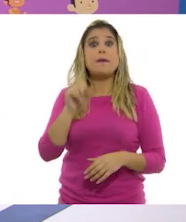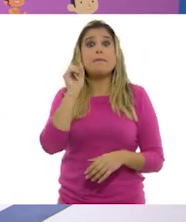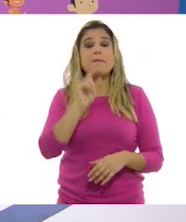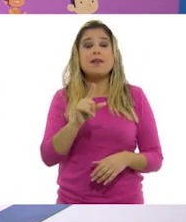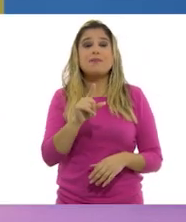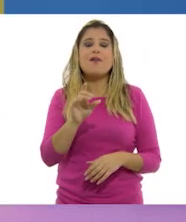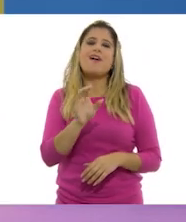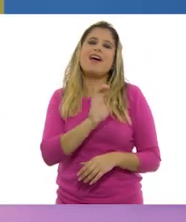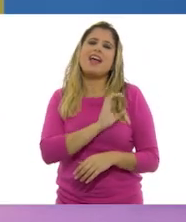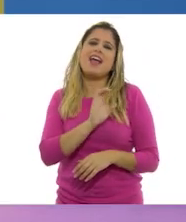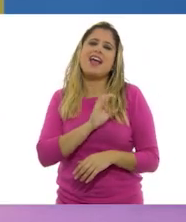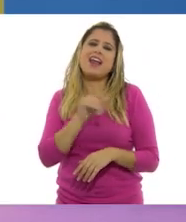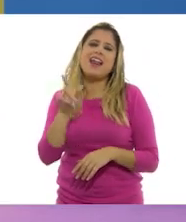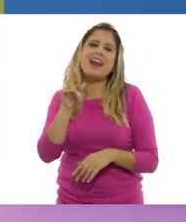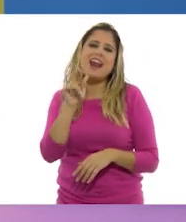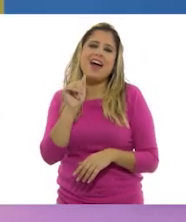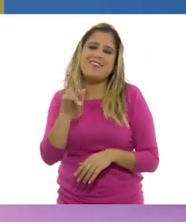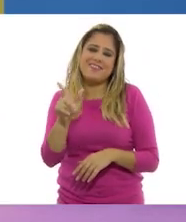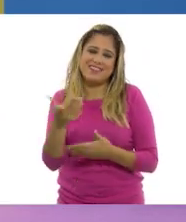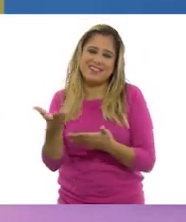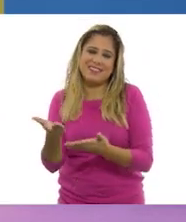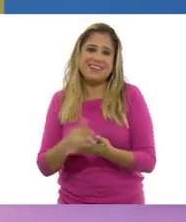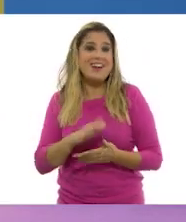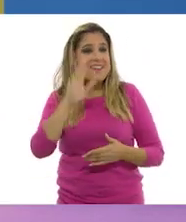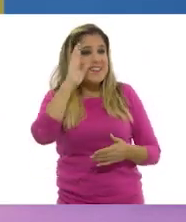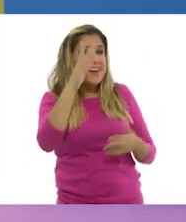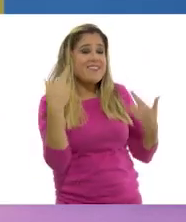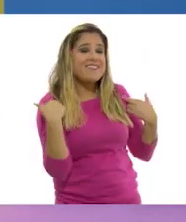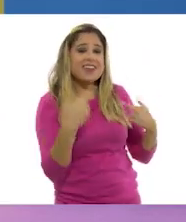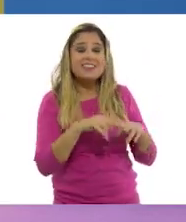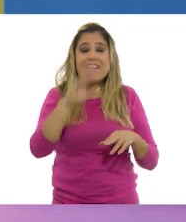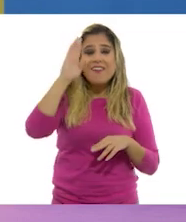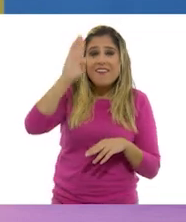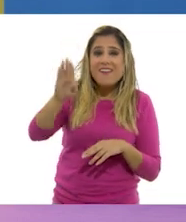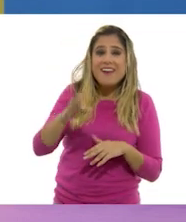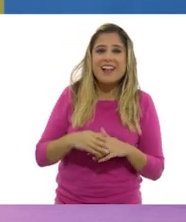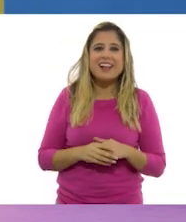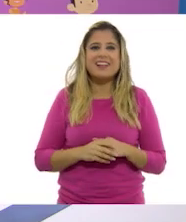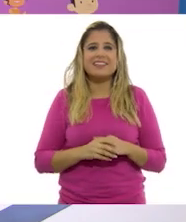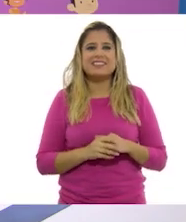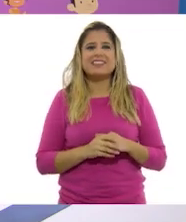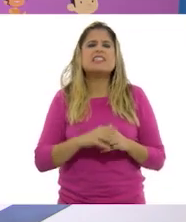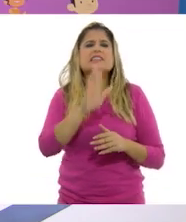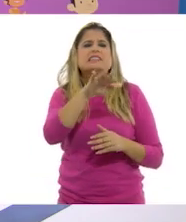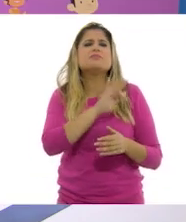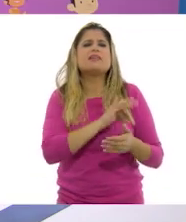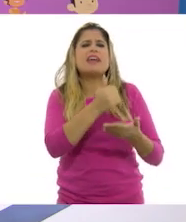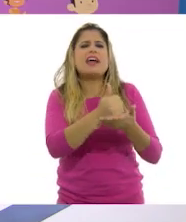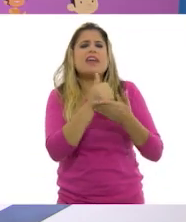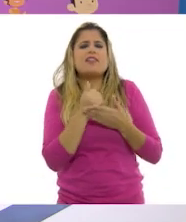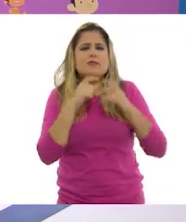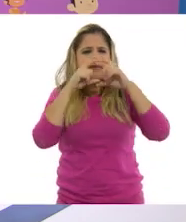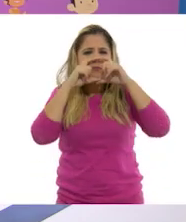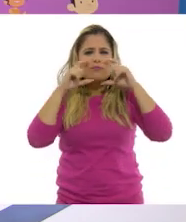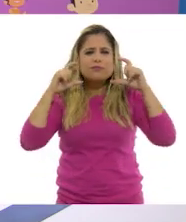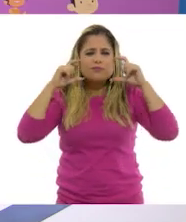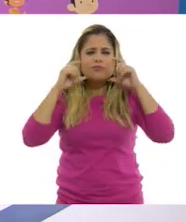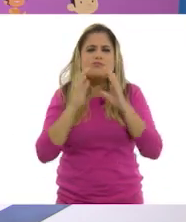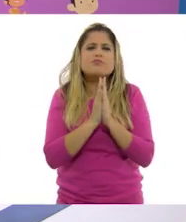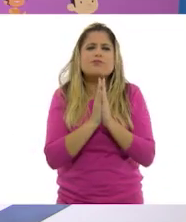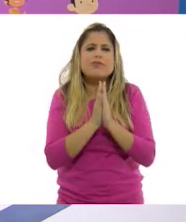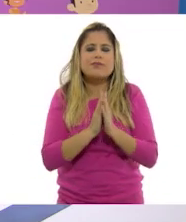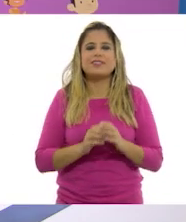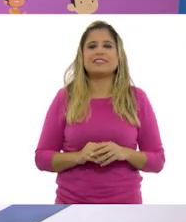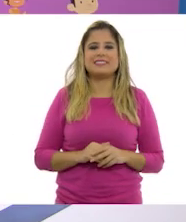nuestro querido Raúl. Hola, hola, hola, profesor. Hola, Laurito. Hola. ¿Me puedes ayudar con mi cubrebocas, por favor? Claro.